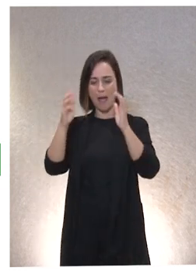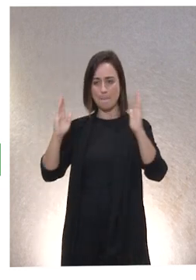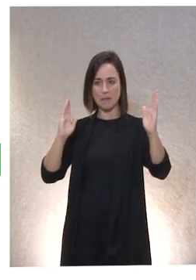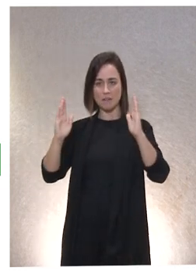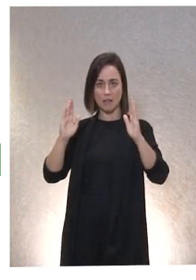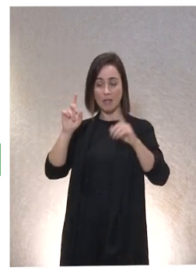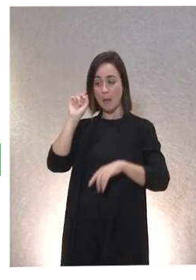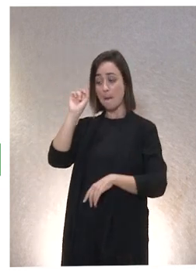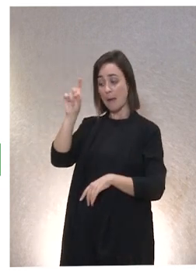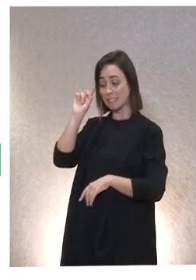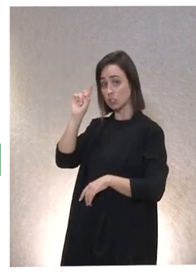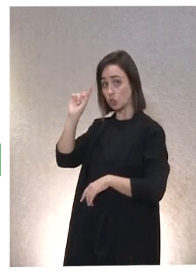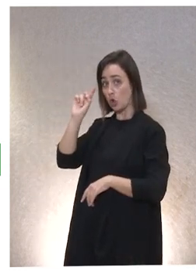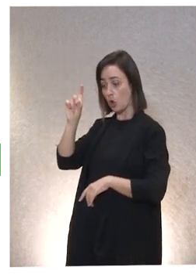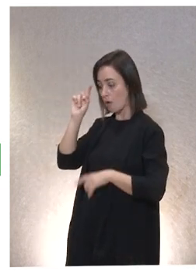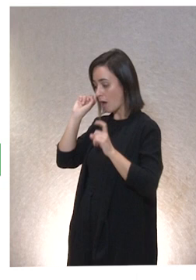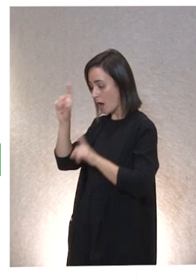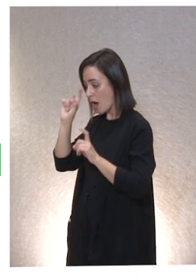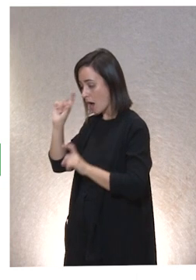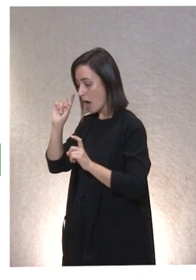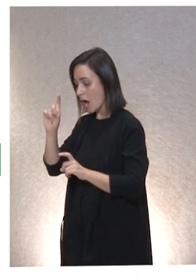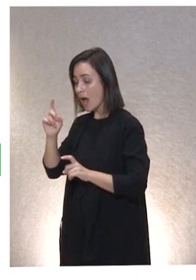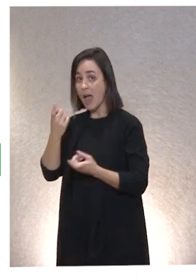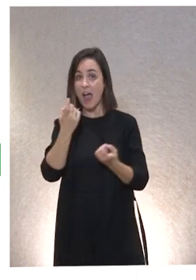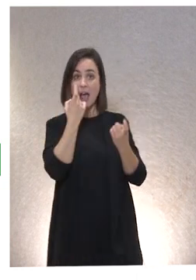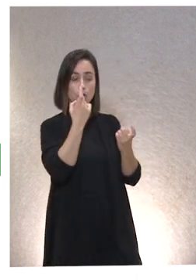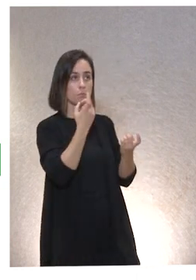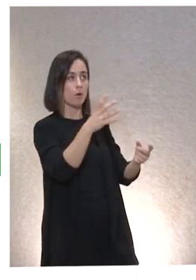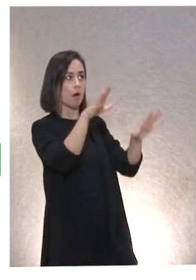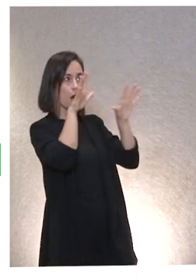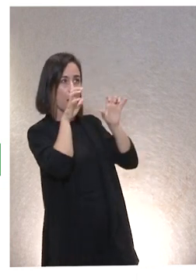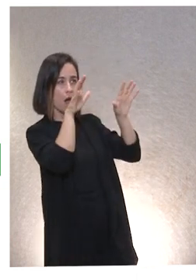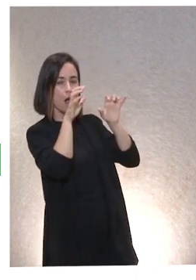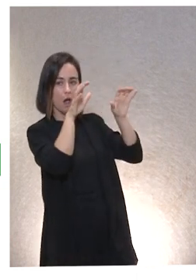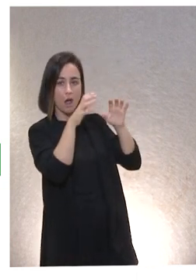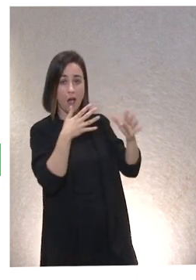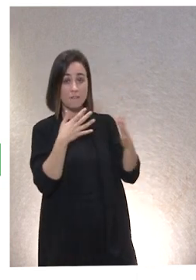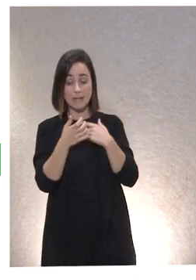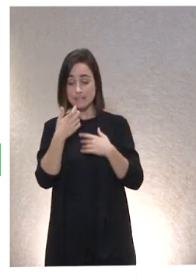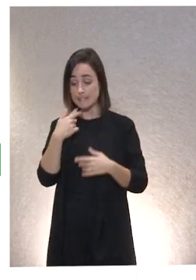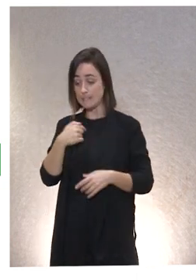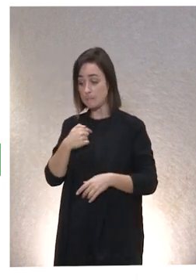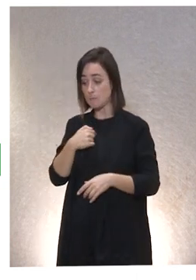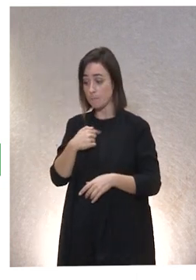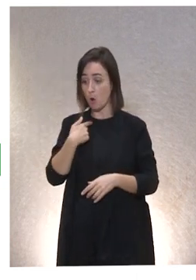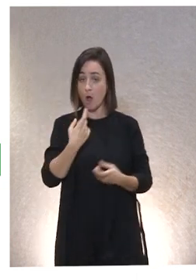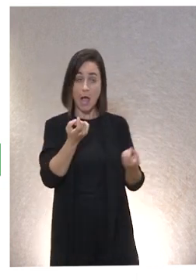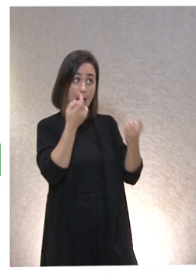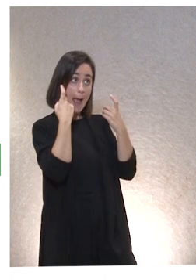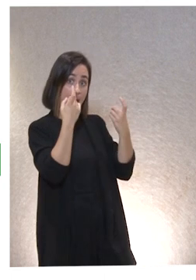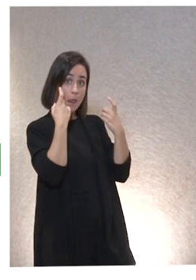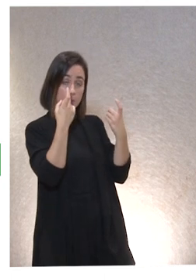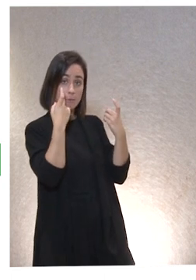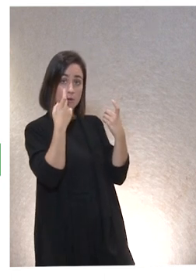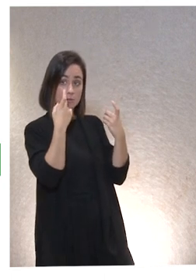el alumno, que es el que recibe. Pero si no existen posibilidades en las cuales el alumno ve que da,